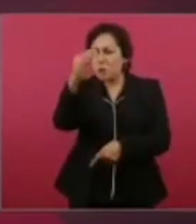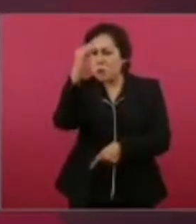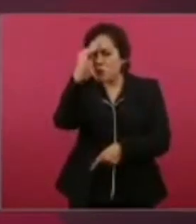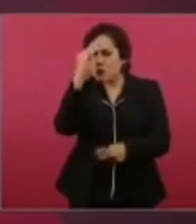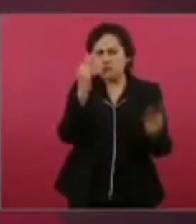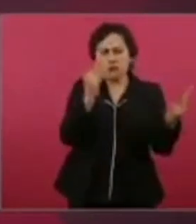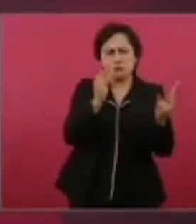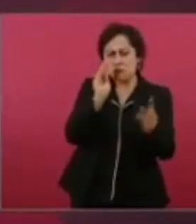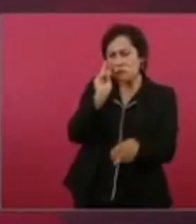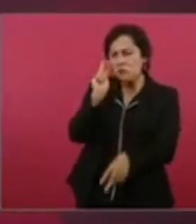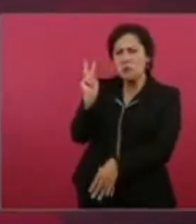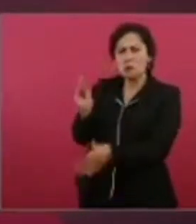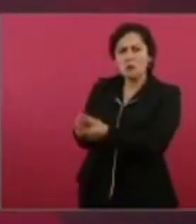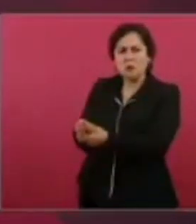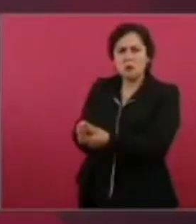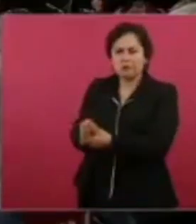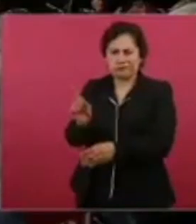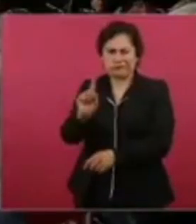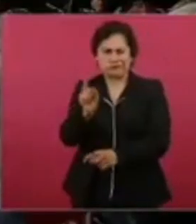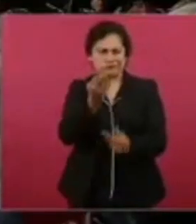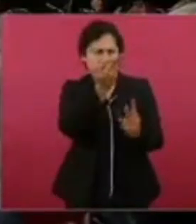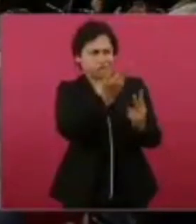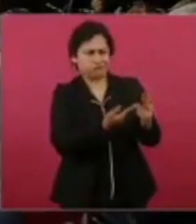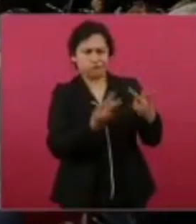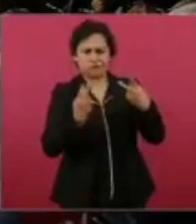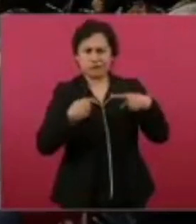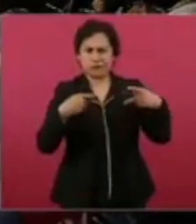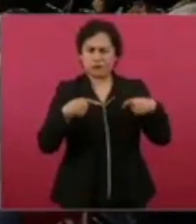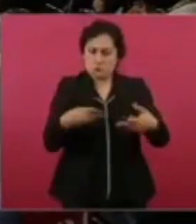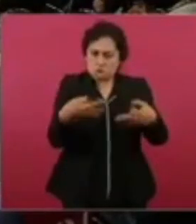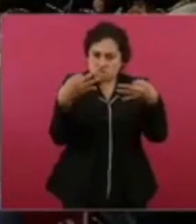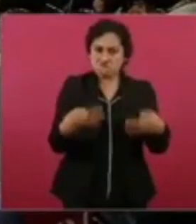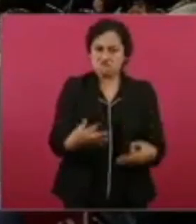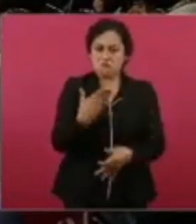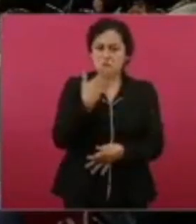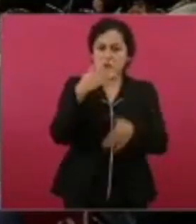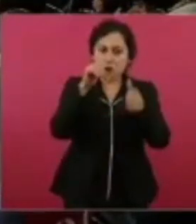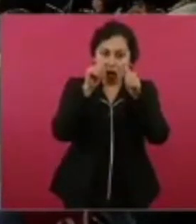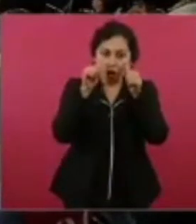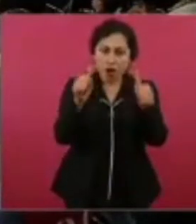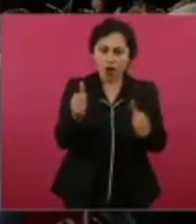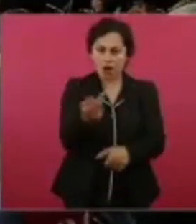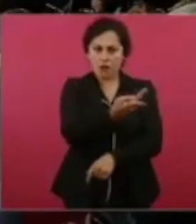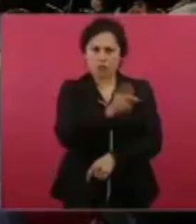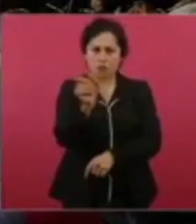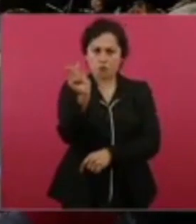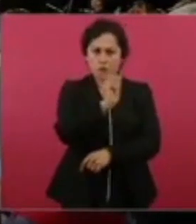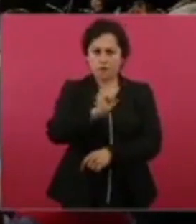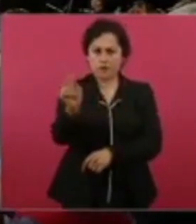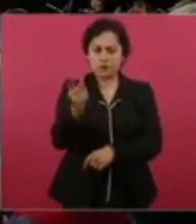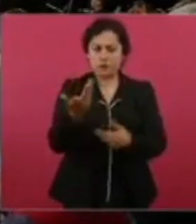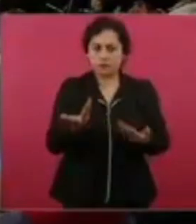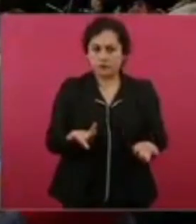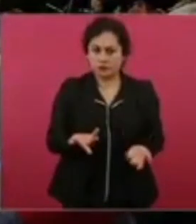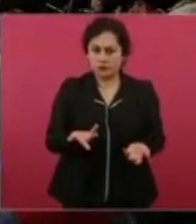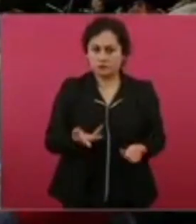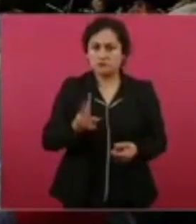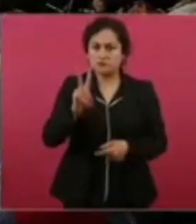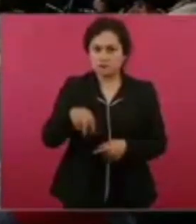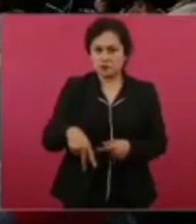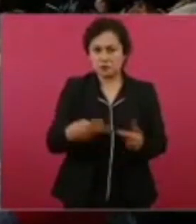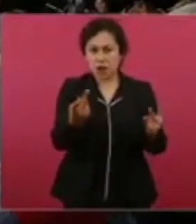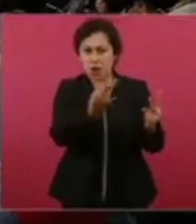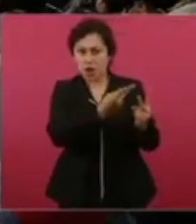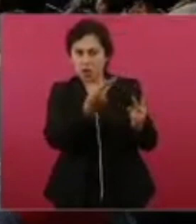Son gentes íntegras, son gentes honestas, muy profesionales. Gentes con convicción.